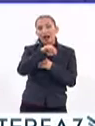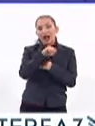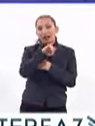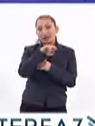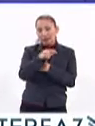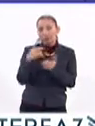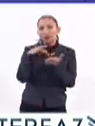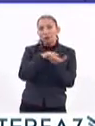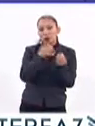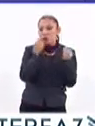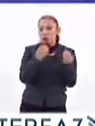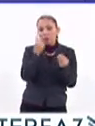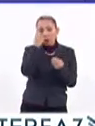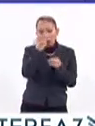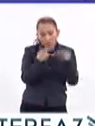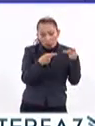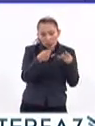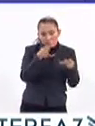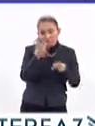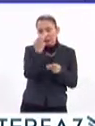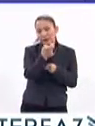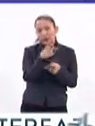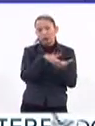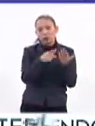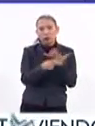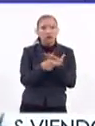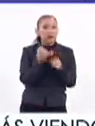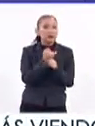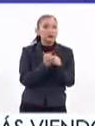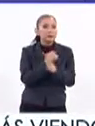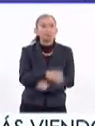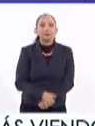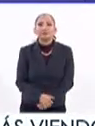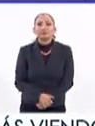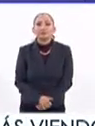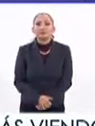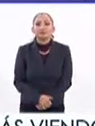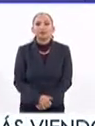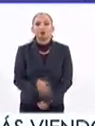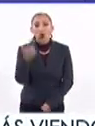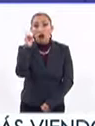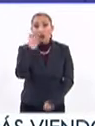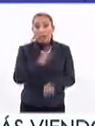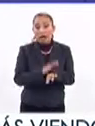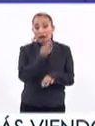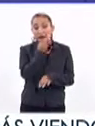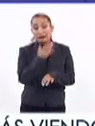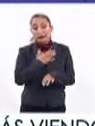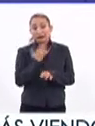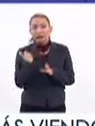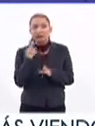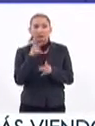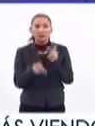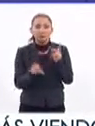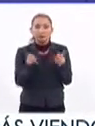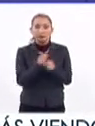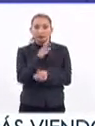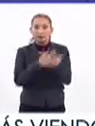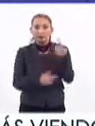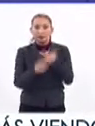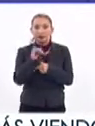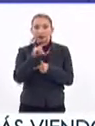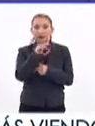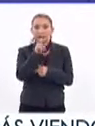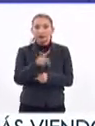que hemos recibido para el desarrollo de este tipo de proyectos de investigación. Perfecto, gracias. Esperamos tener más noticias pronto. Vamos a hacer una breve pausa y